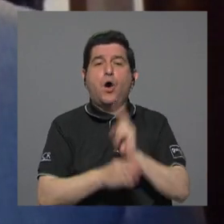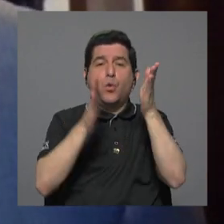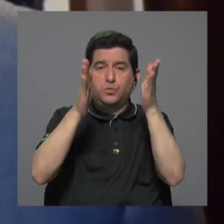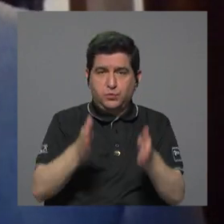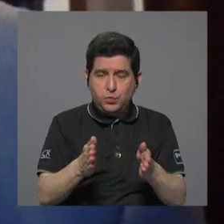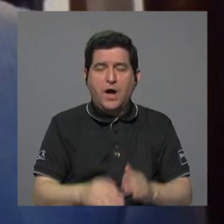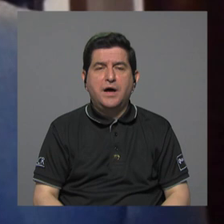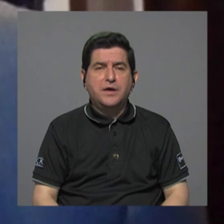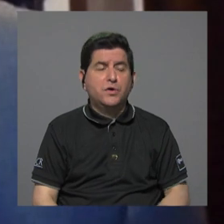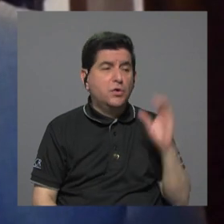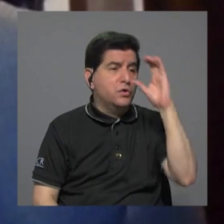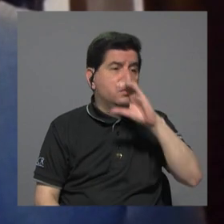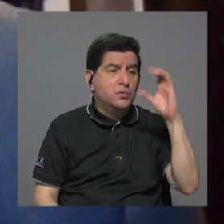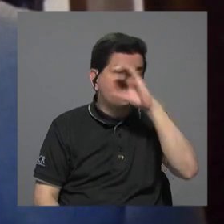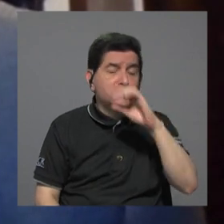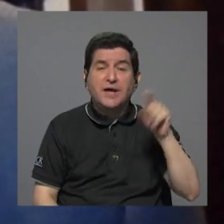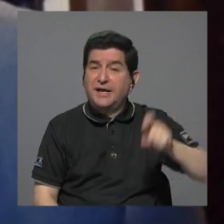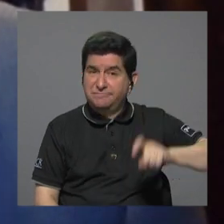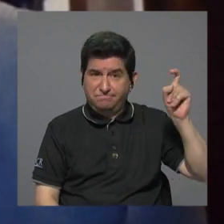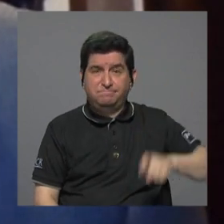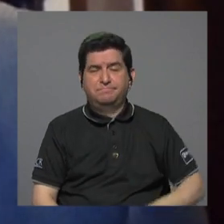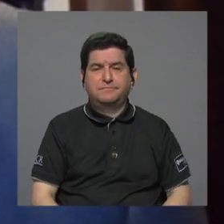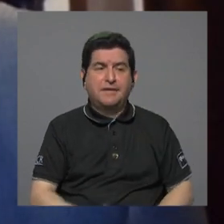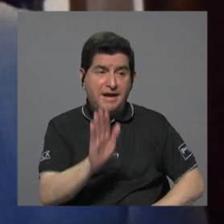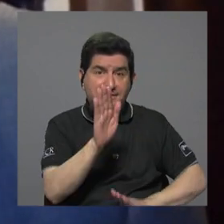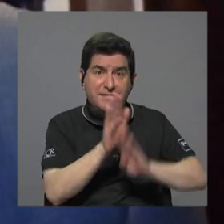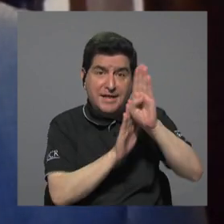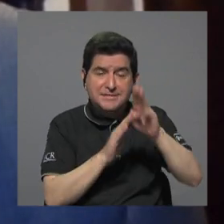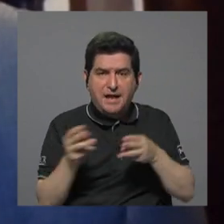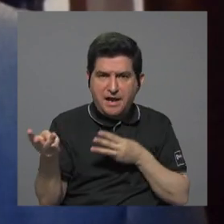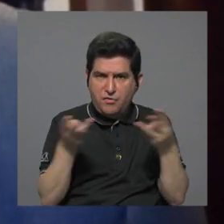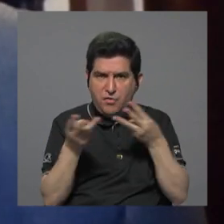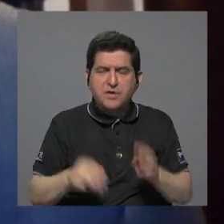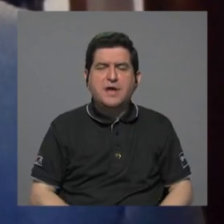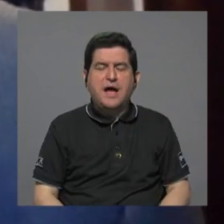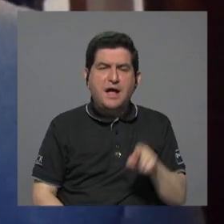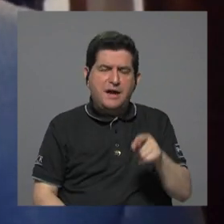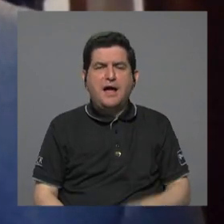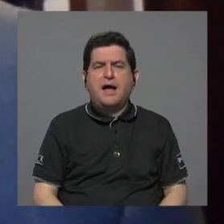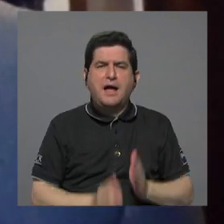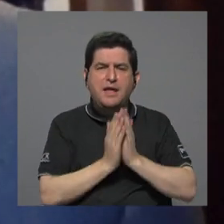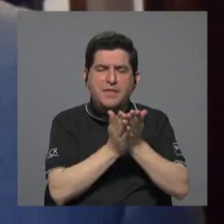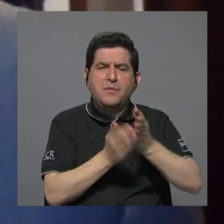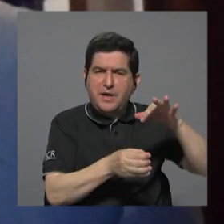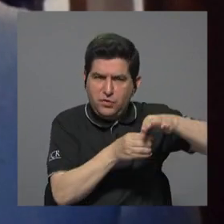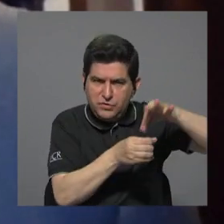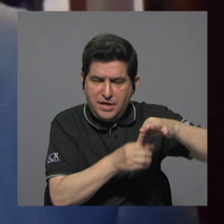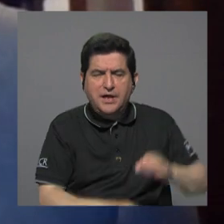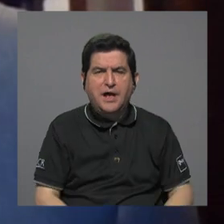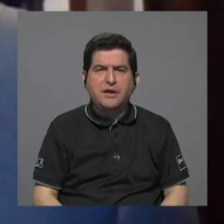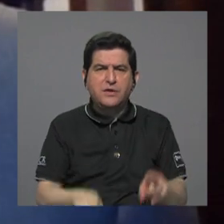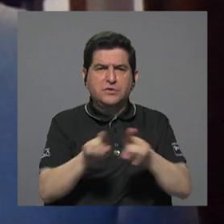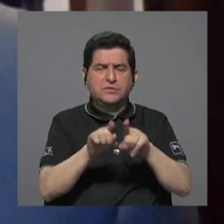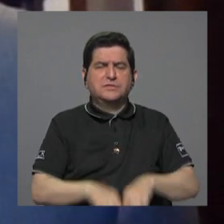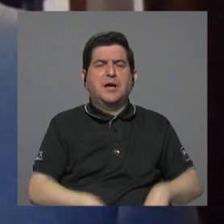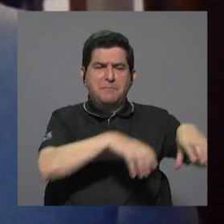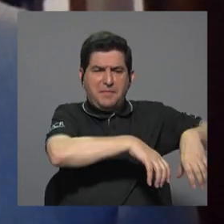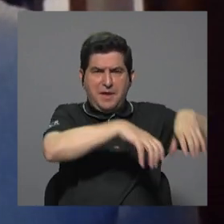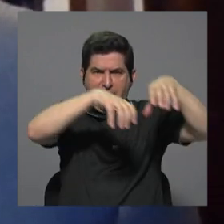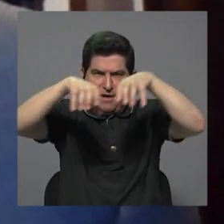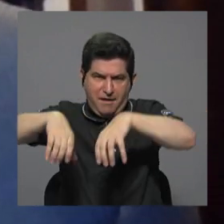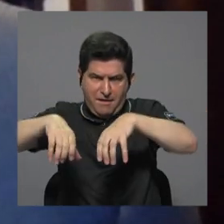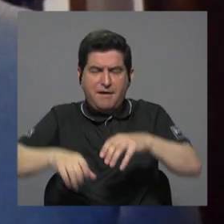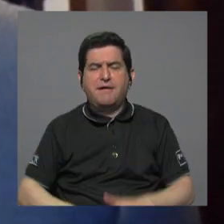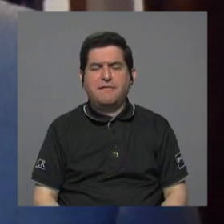hay que salir a buscar los clientes desarrollar el mercado granerero buscar el mercado de las cargas de transbordo